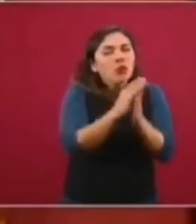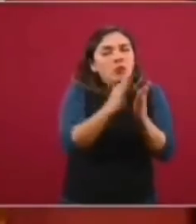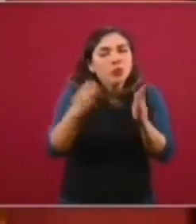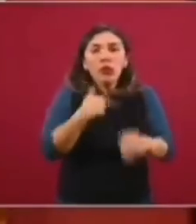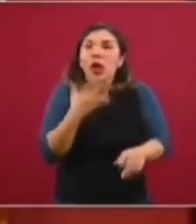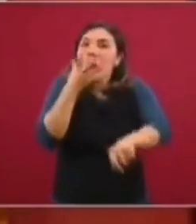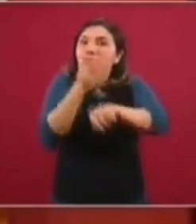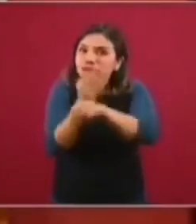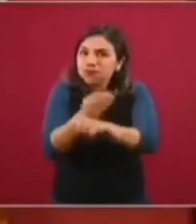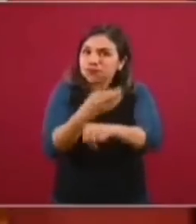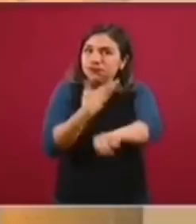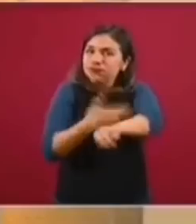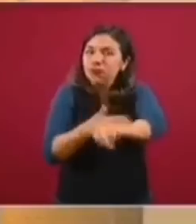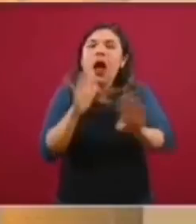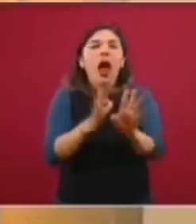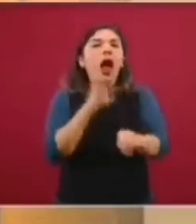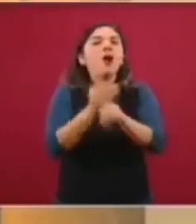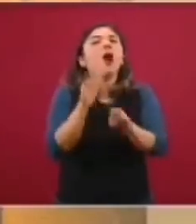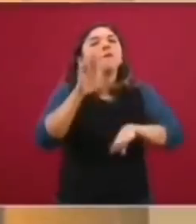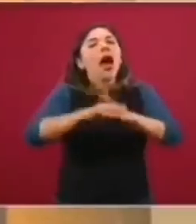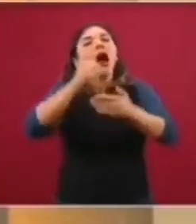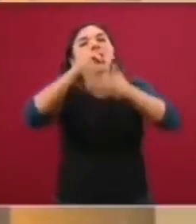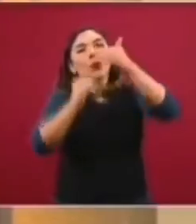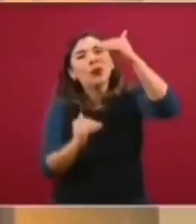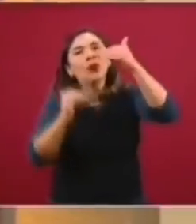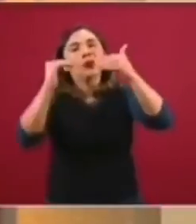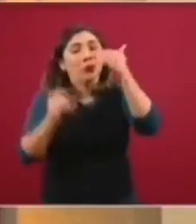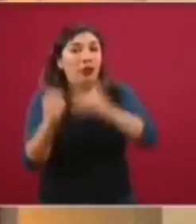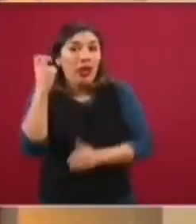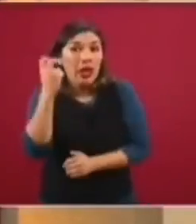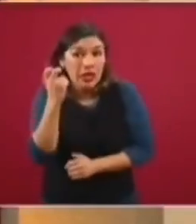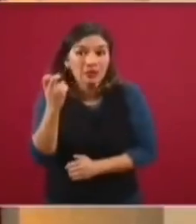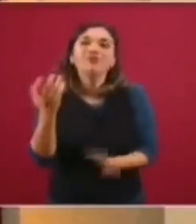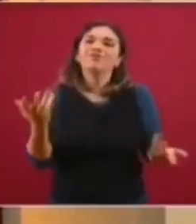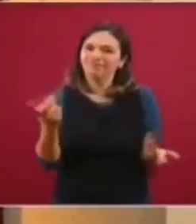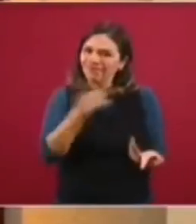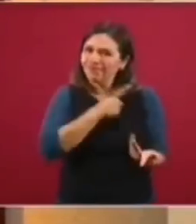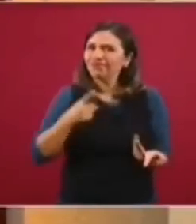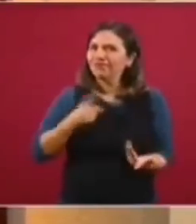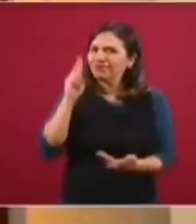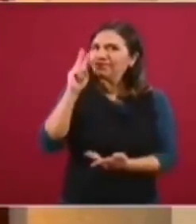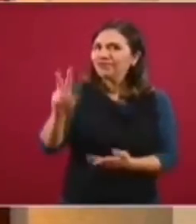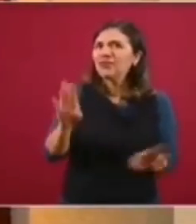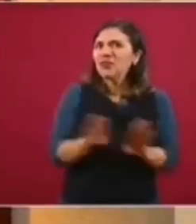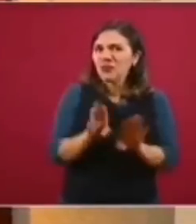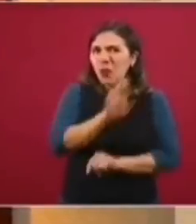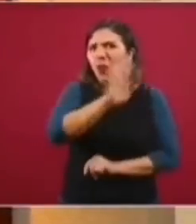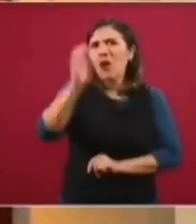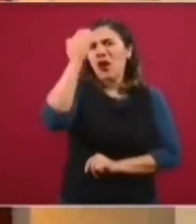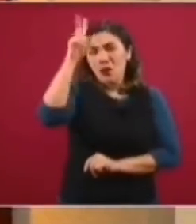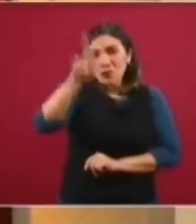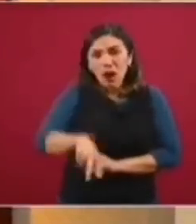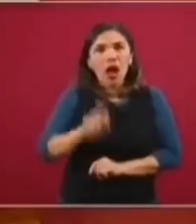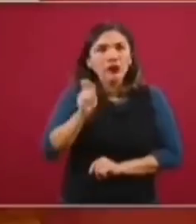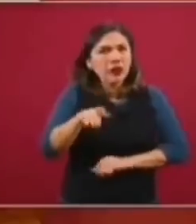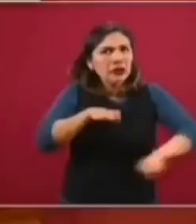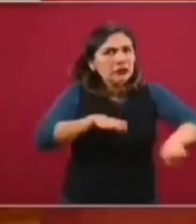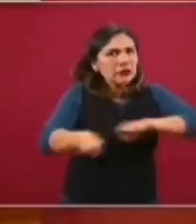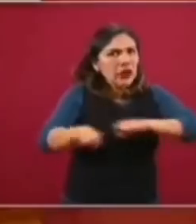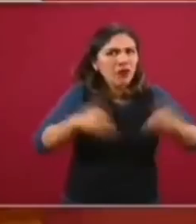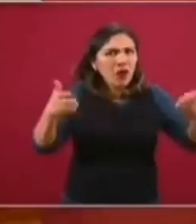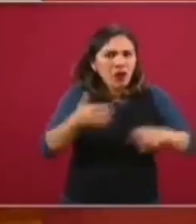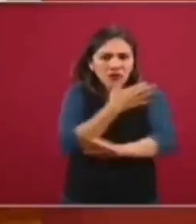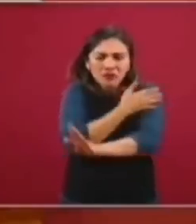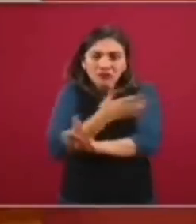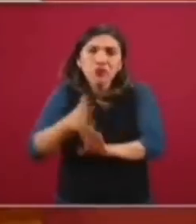actúa de inmediato. Esa es una de las cosas que hay que reconocer y ver cómo se ha hecho,